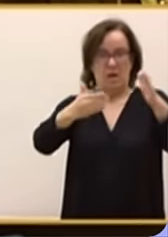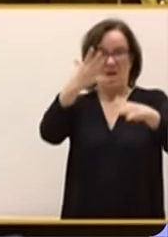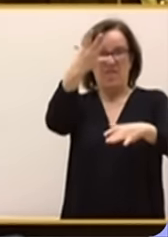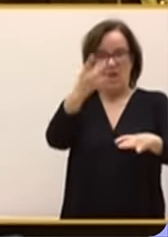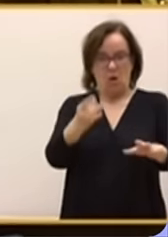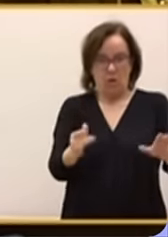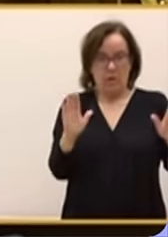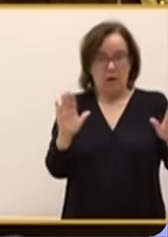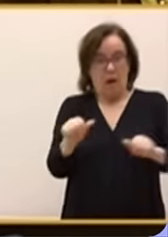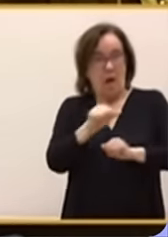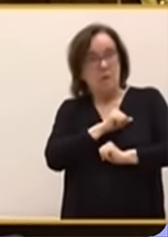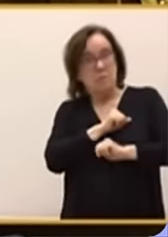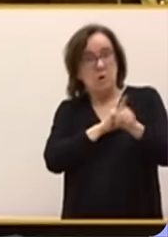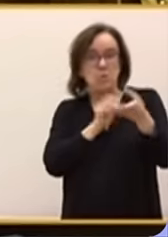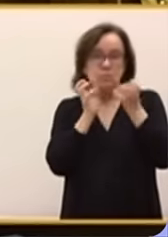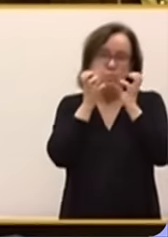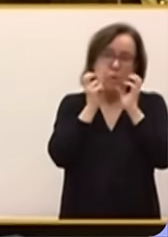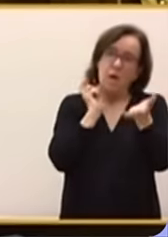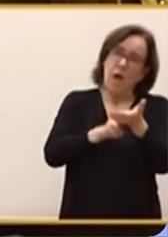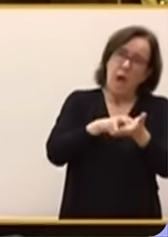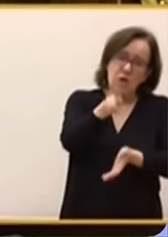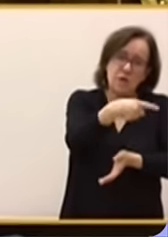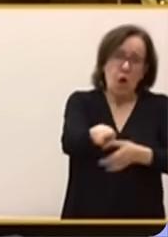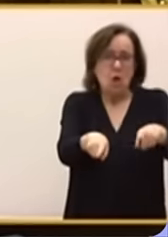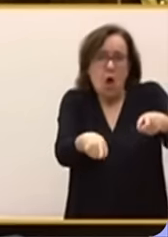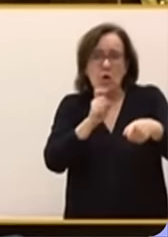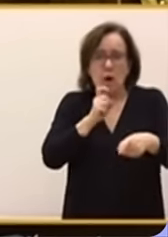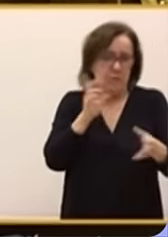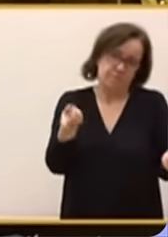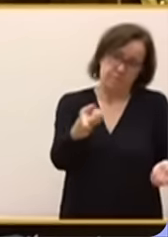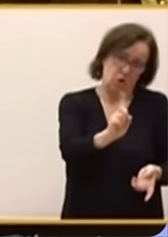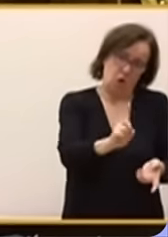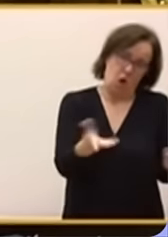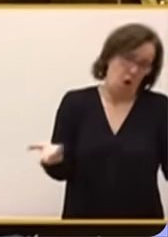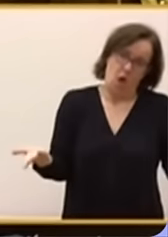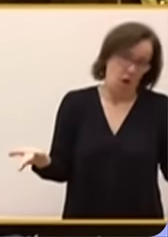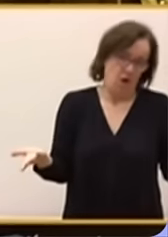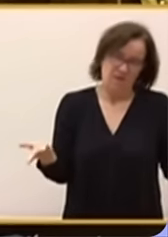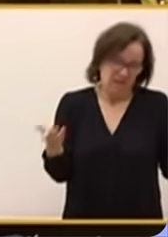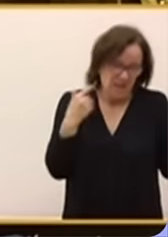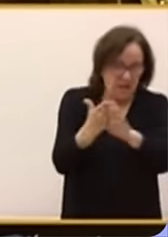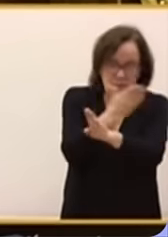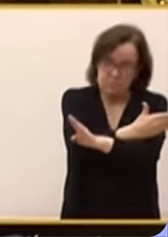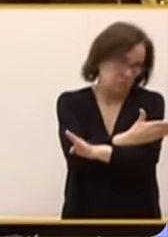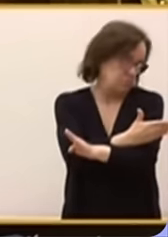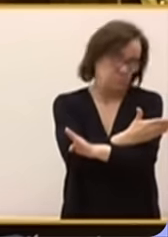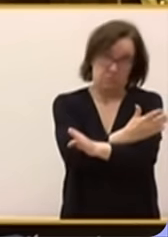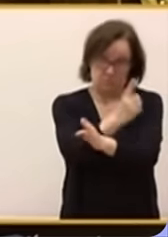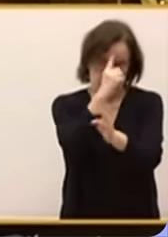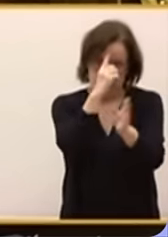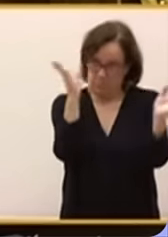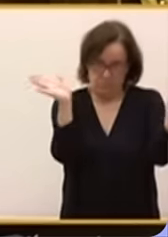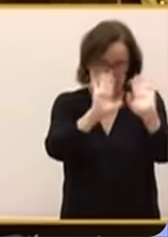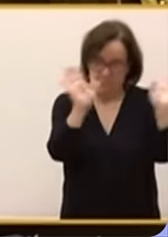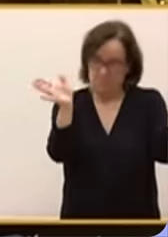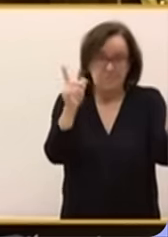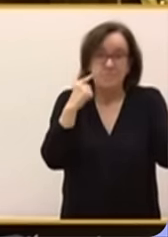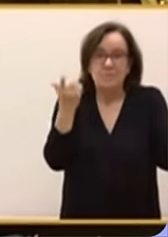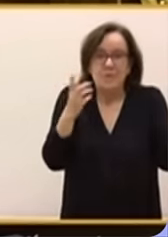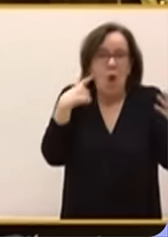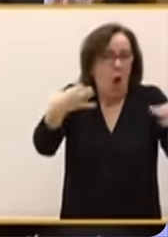días a la espera del humor con el que se levante el presidente? Pues no, señorías. Nada de lo que está pasando en España es normal.